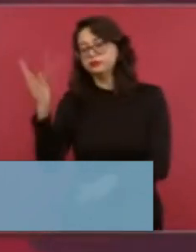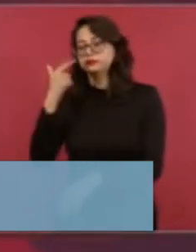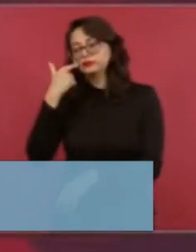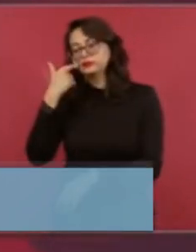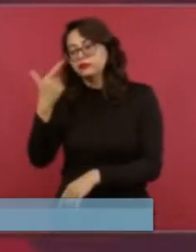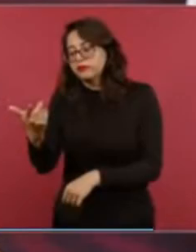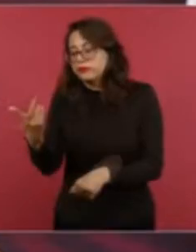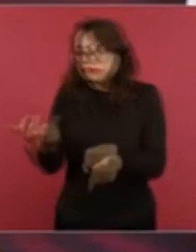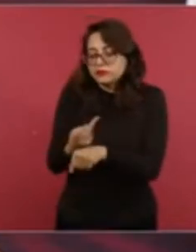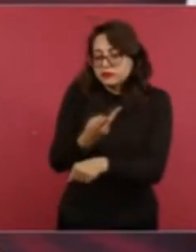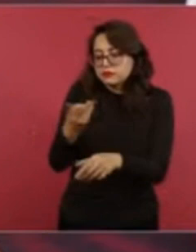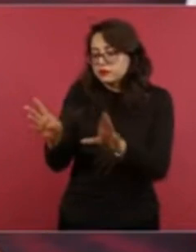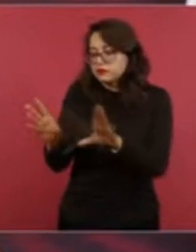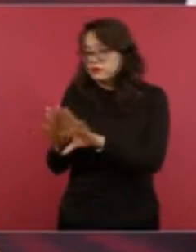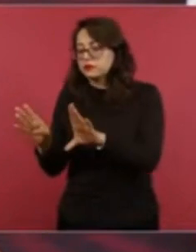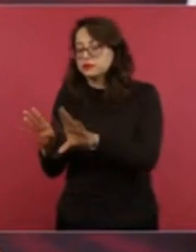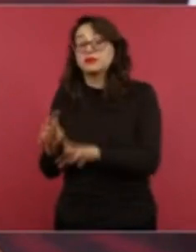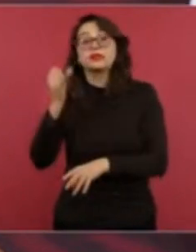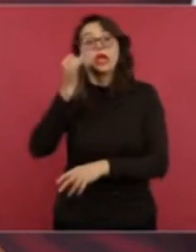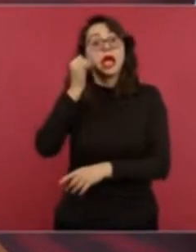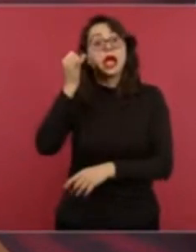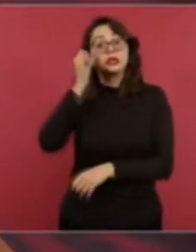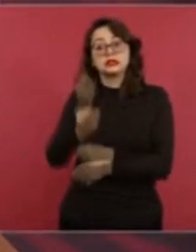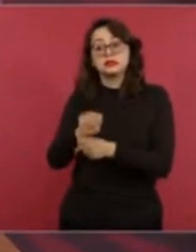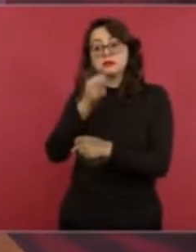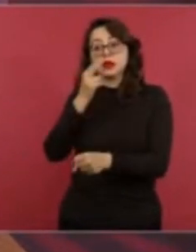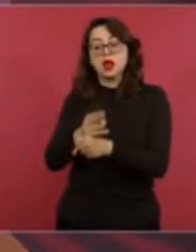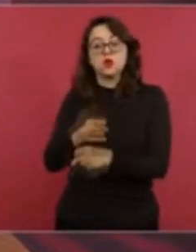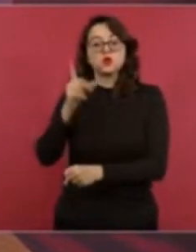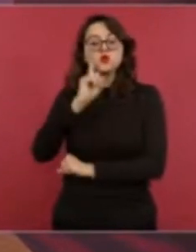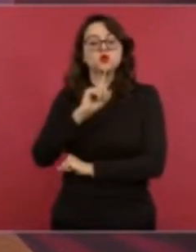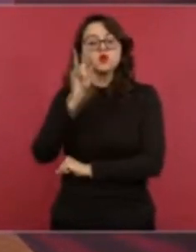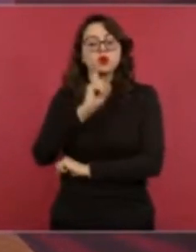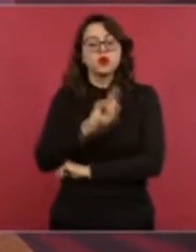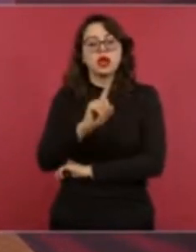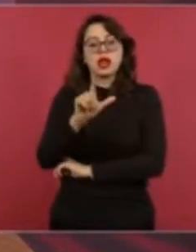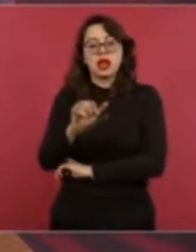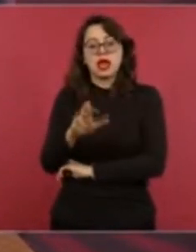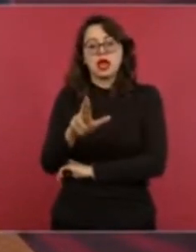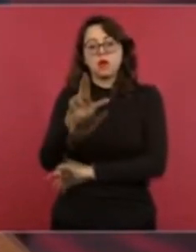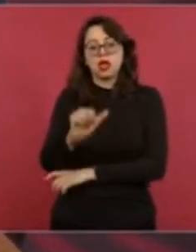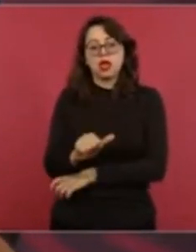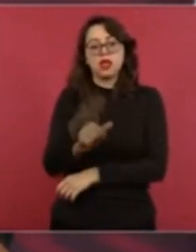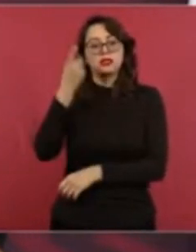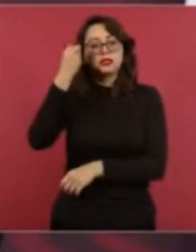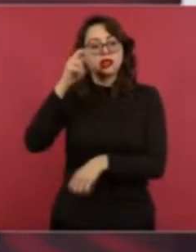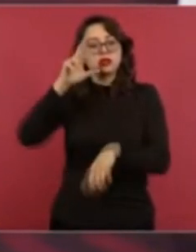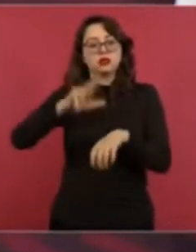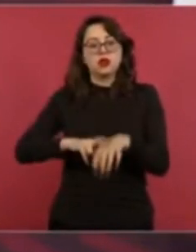la directora de Protección Civil y están los de Comunicaciones,